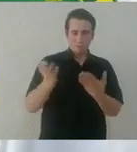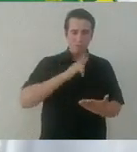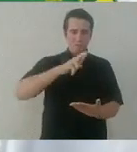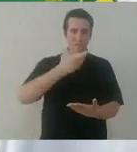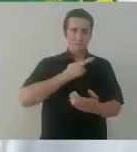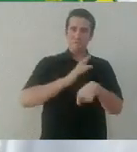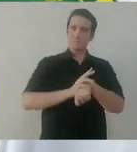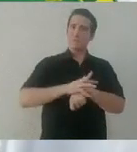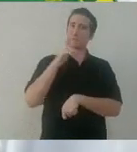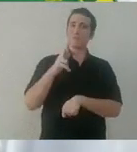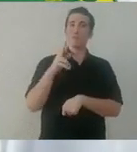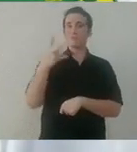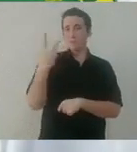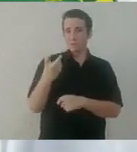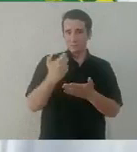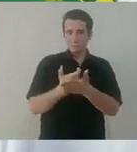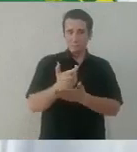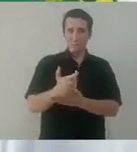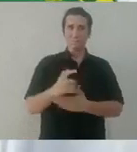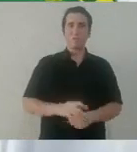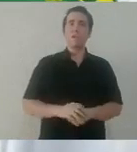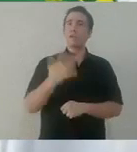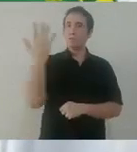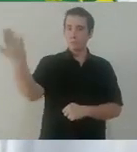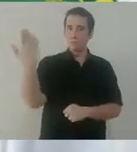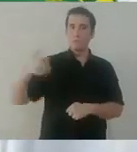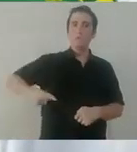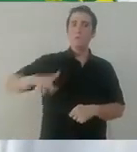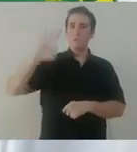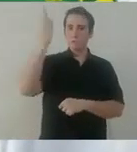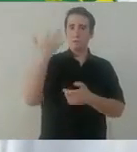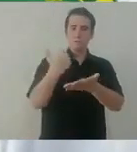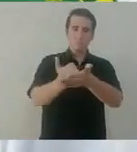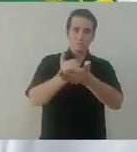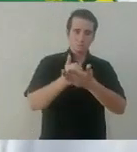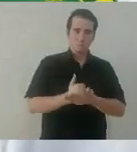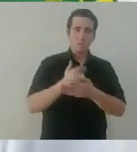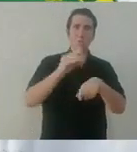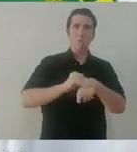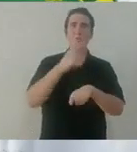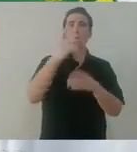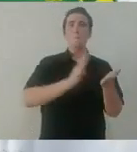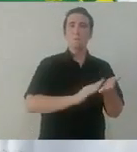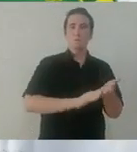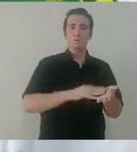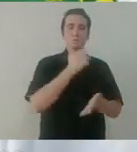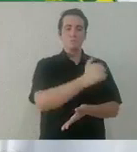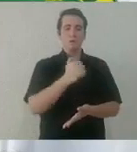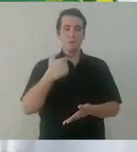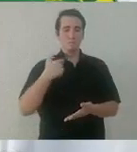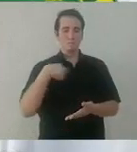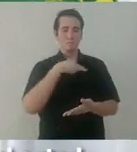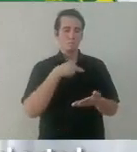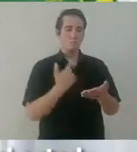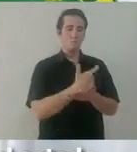mayores que nuestra disponibilidad presupuestal para este programa, ya le solicité al gobierno federal que nos apoye, poniendo un peso por cada peso que